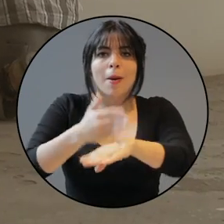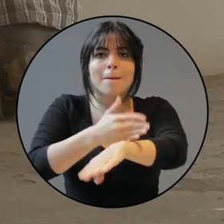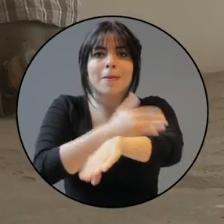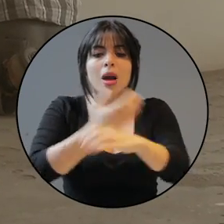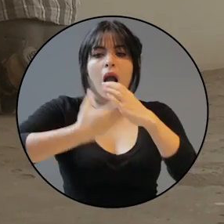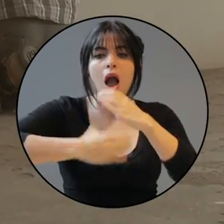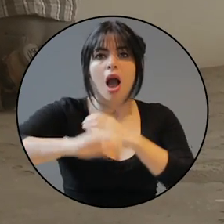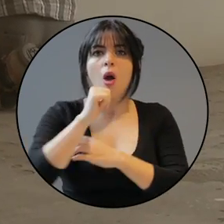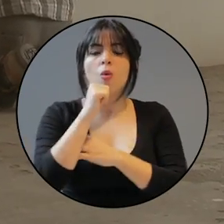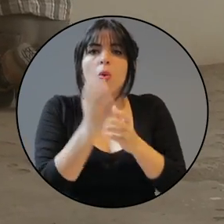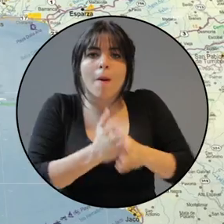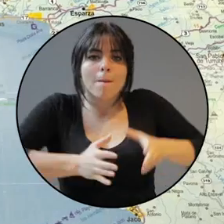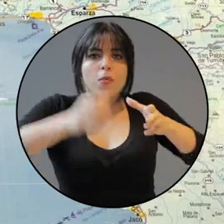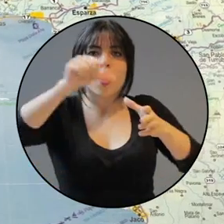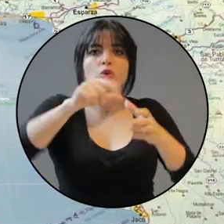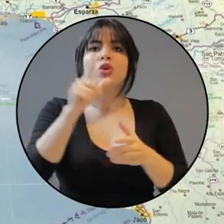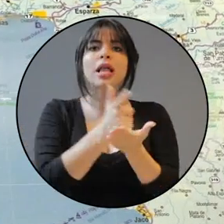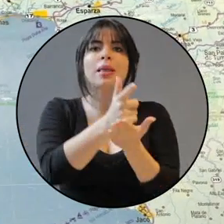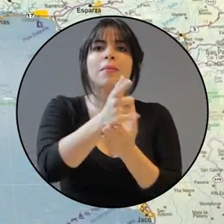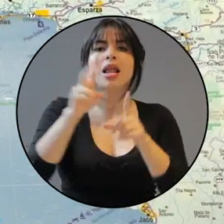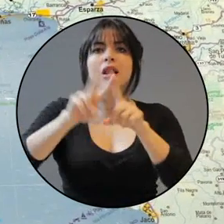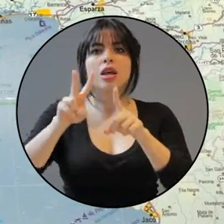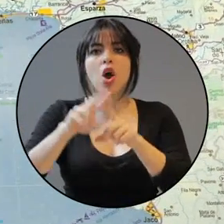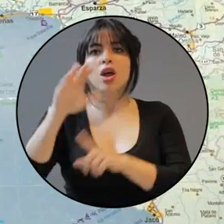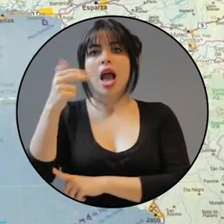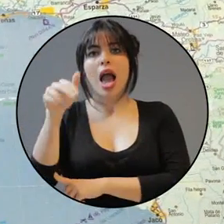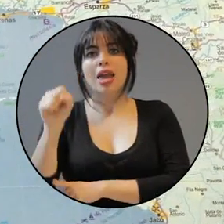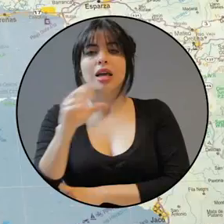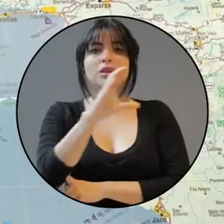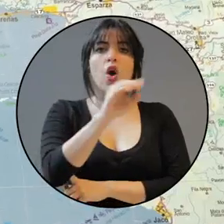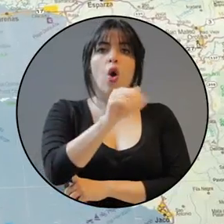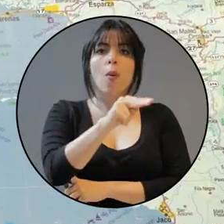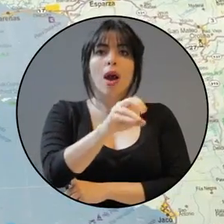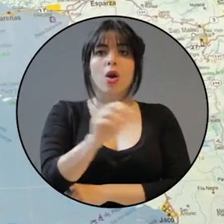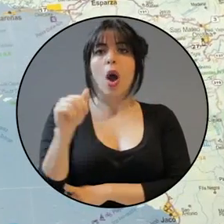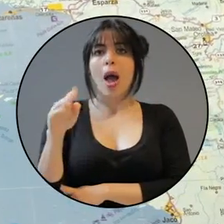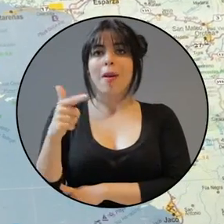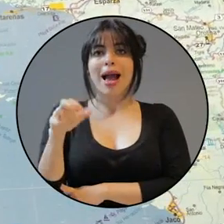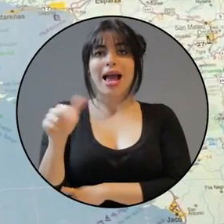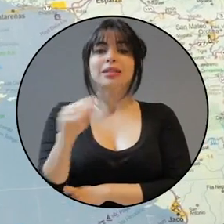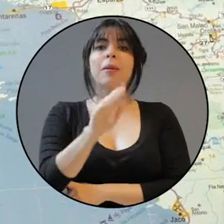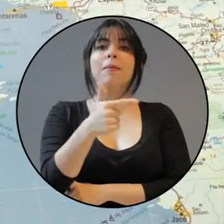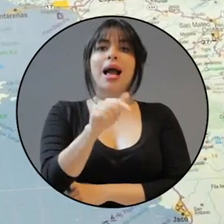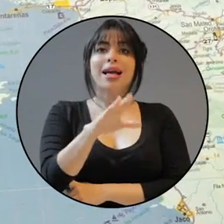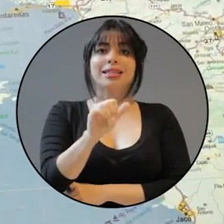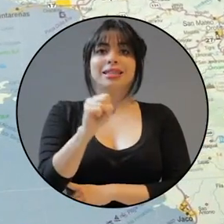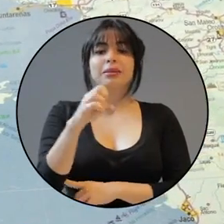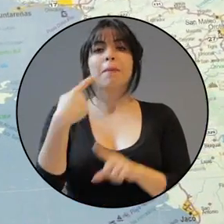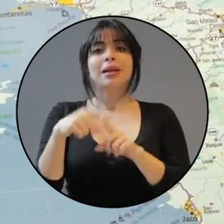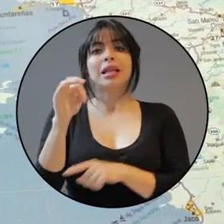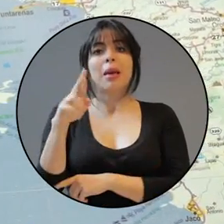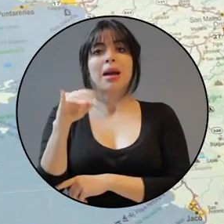acueductos, pozos y otras obras en Liberia, Nicoya, Cañas, Cóbano, Avangares, Bagaces y Tamarindo,